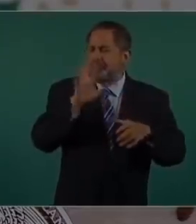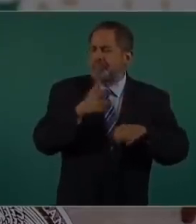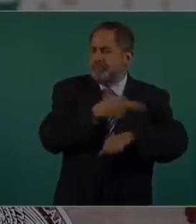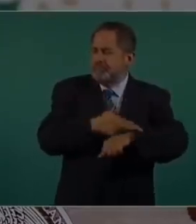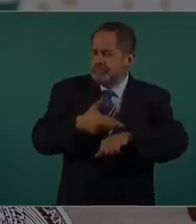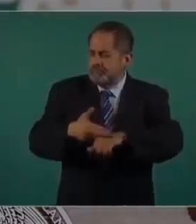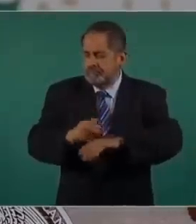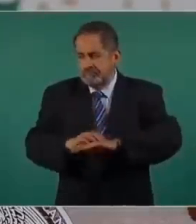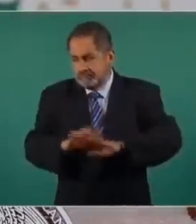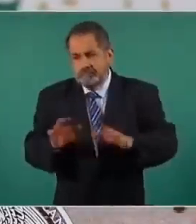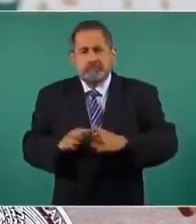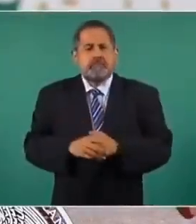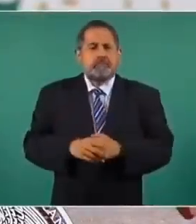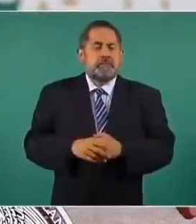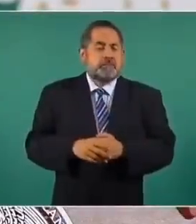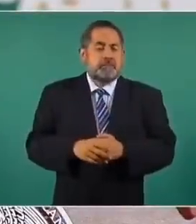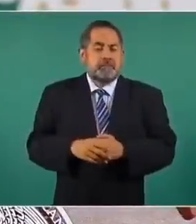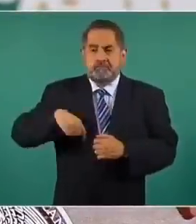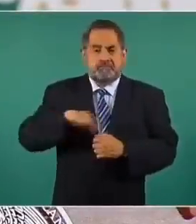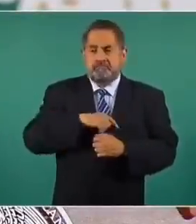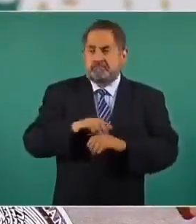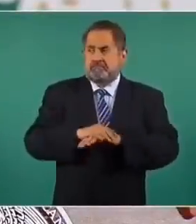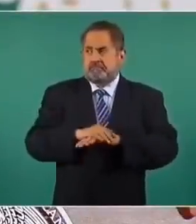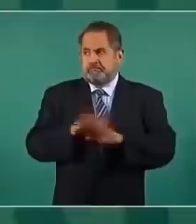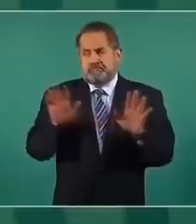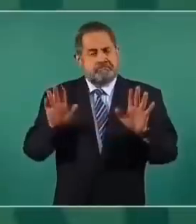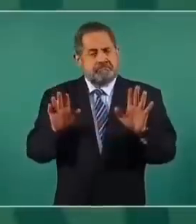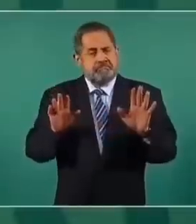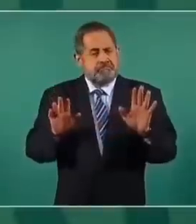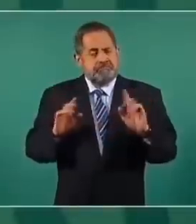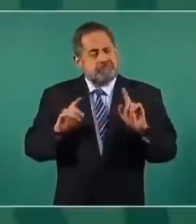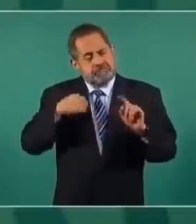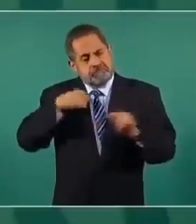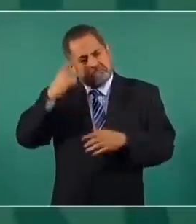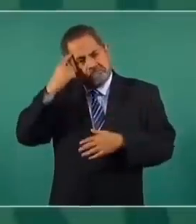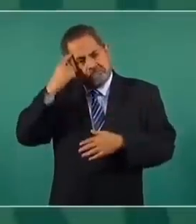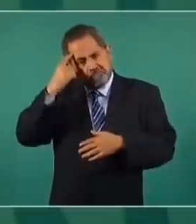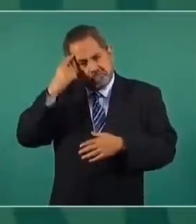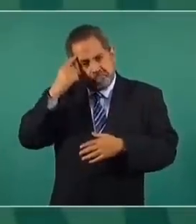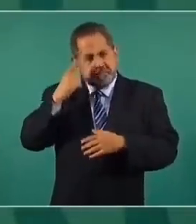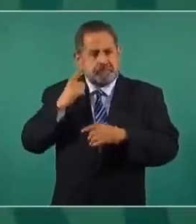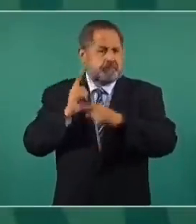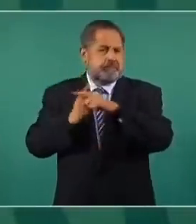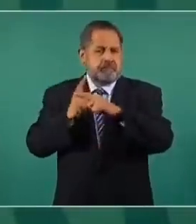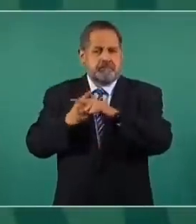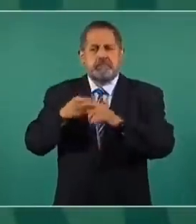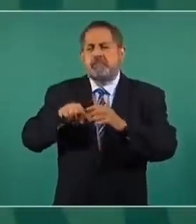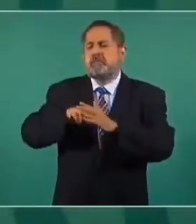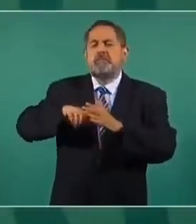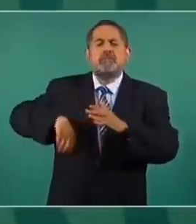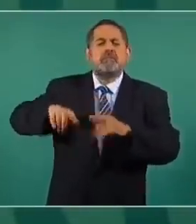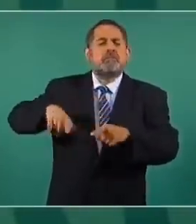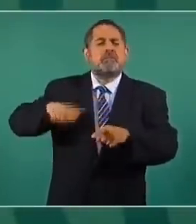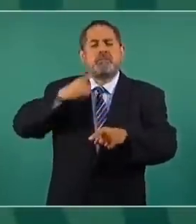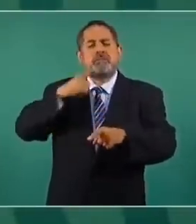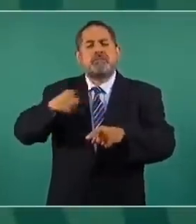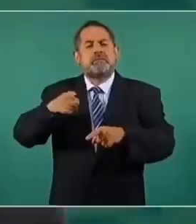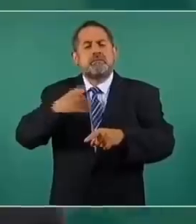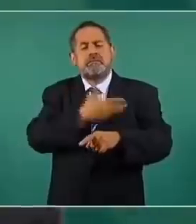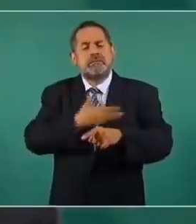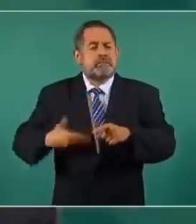Ahora, nosotros lo hemos tomado desde luego en un sentido muy positivo, tal como lo acaba de mencionar al presidente,